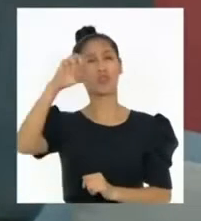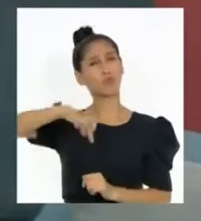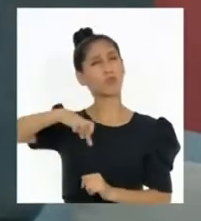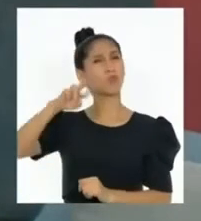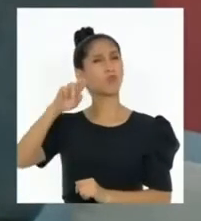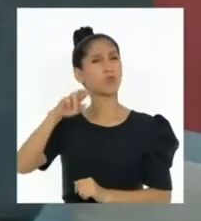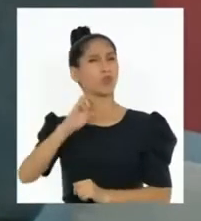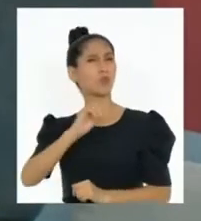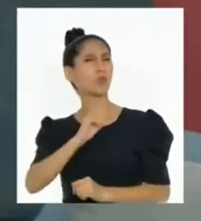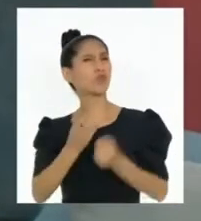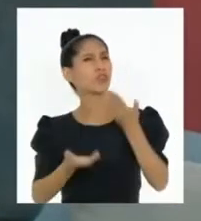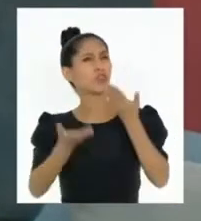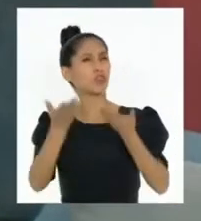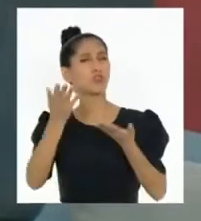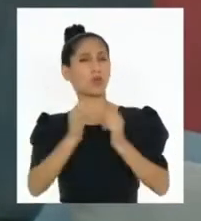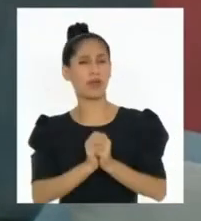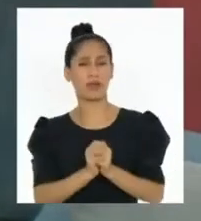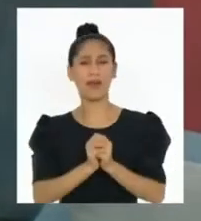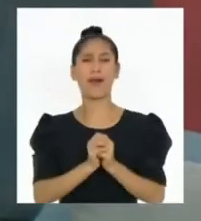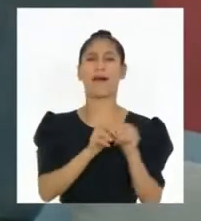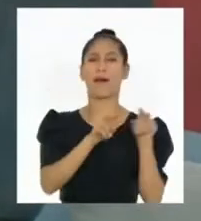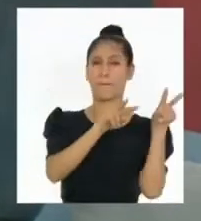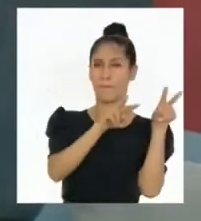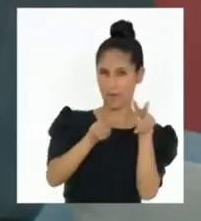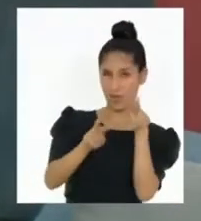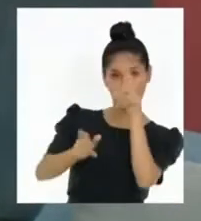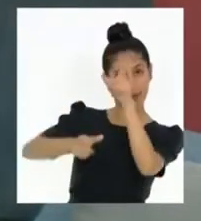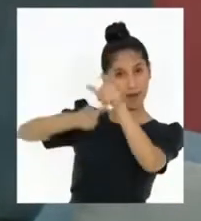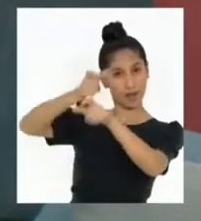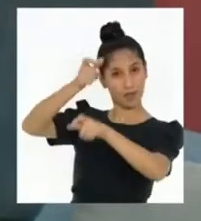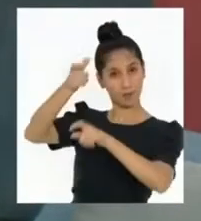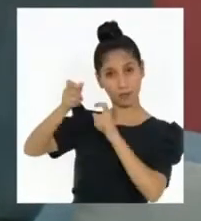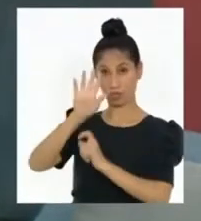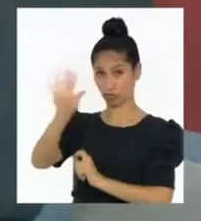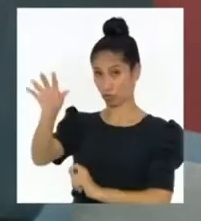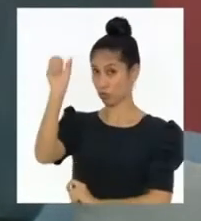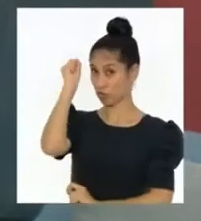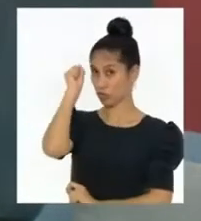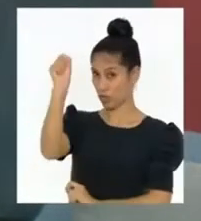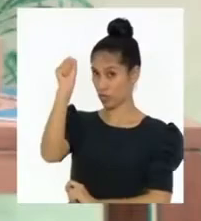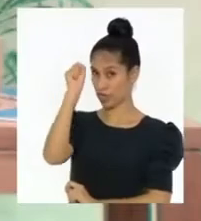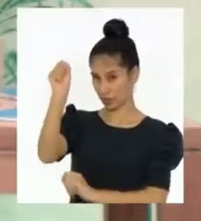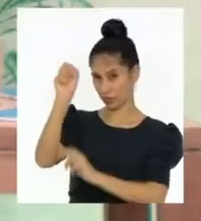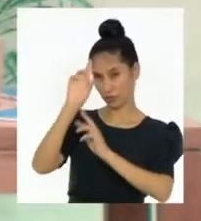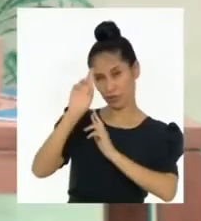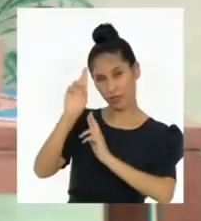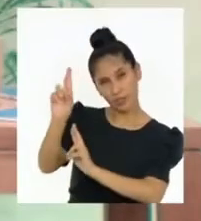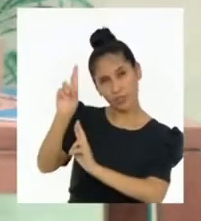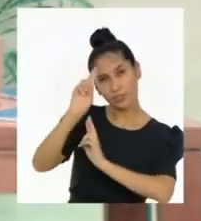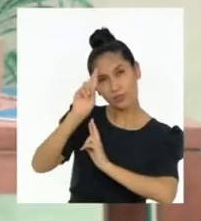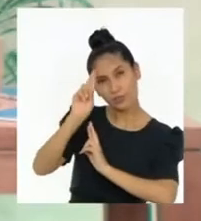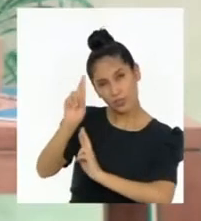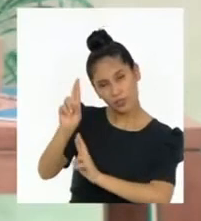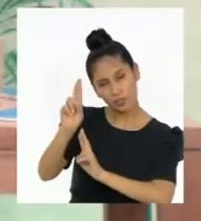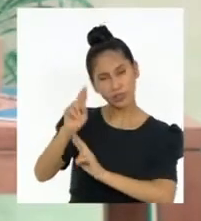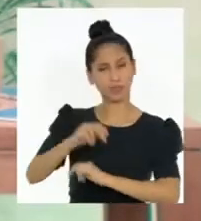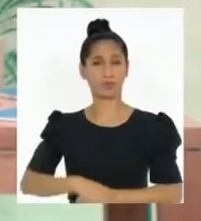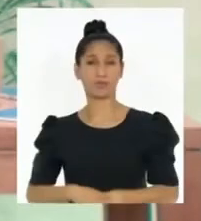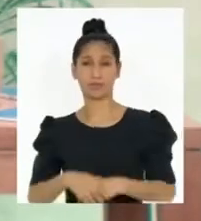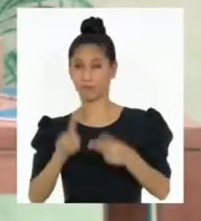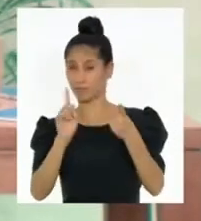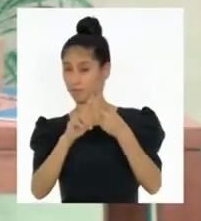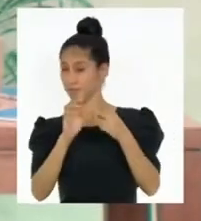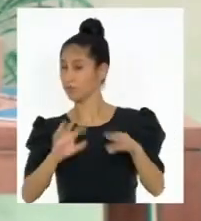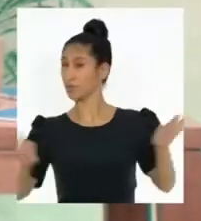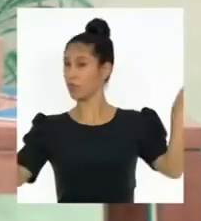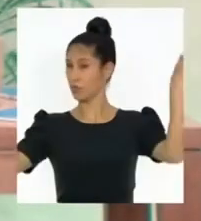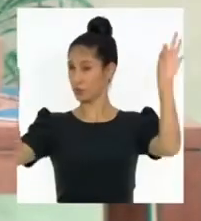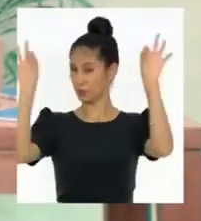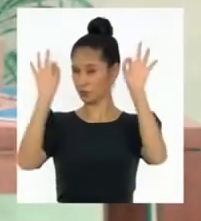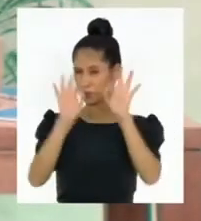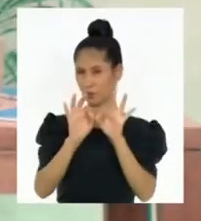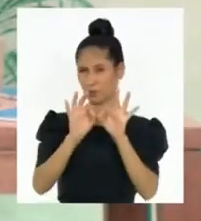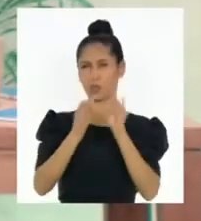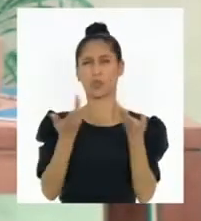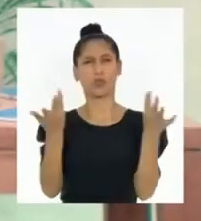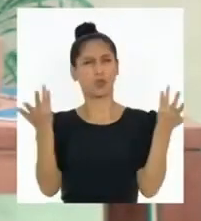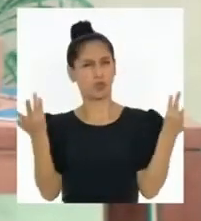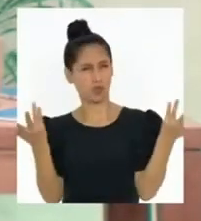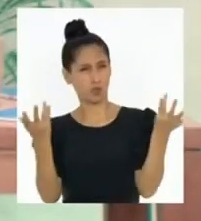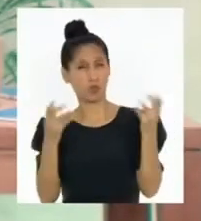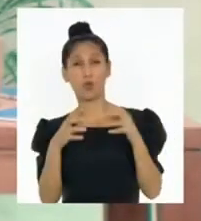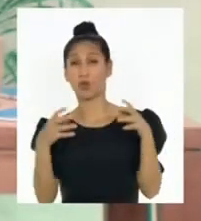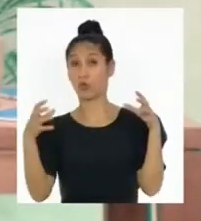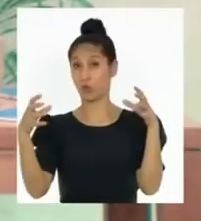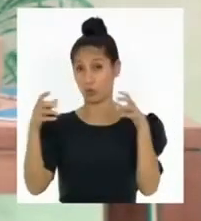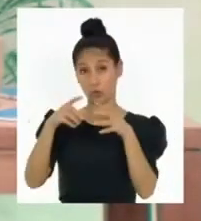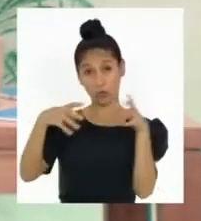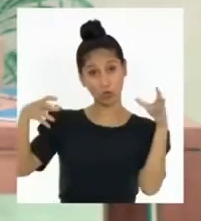garantizar los derechos que permiten la calidad de vida y dignidad de las personas. Esto es muy importante. A través de la Constitución